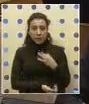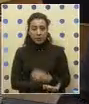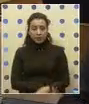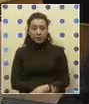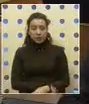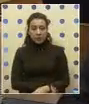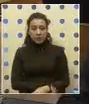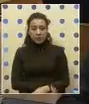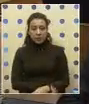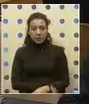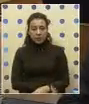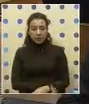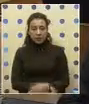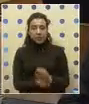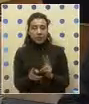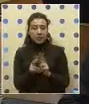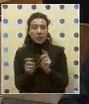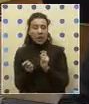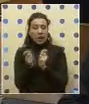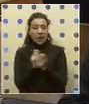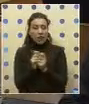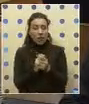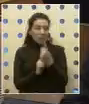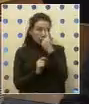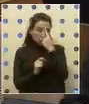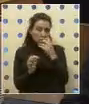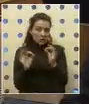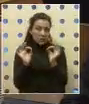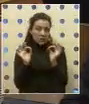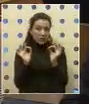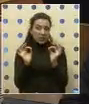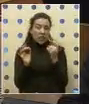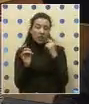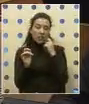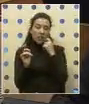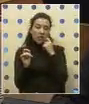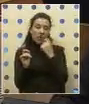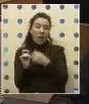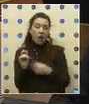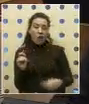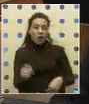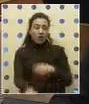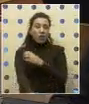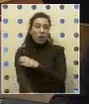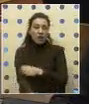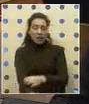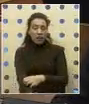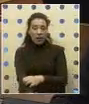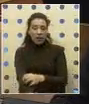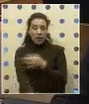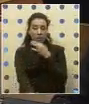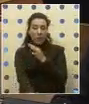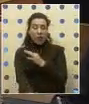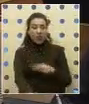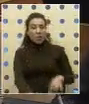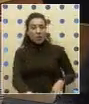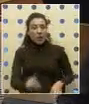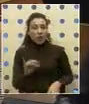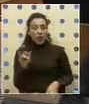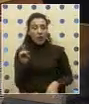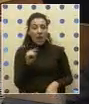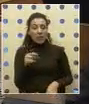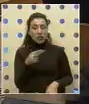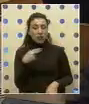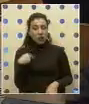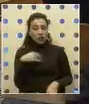que es hacer una reforma seria de lo que es el gobierno regional. Como bien decía el diputado Díaz, nosotros